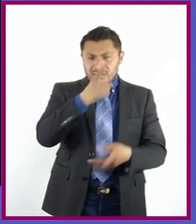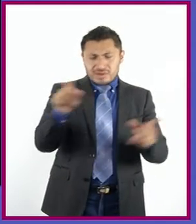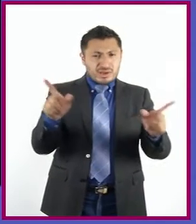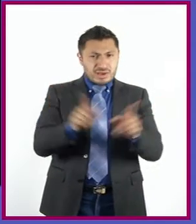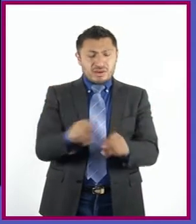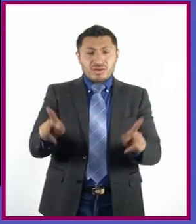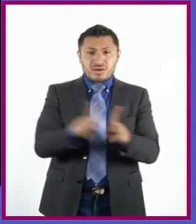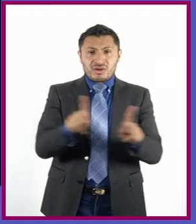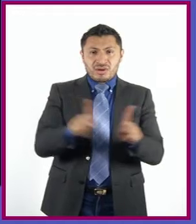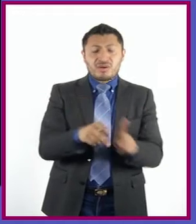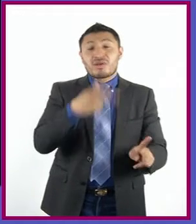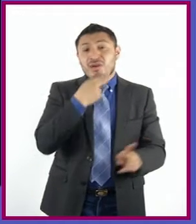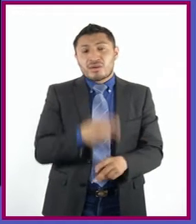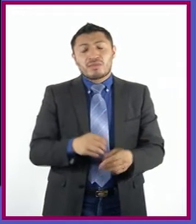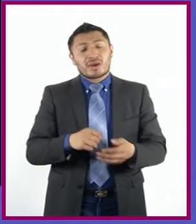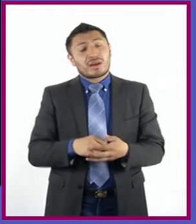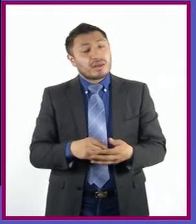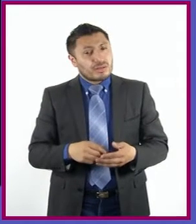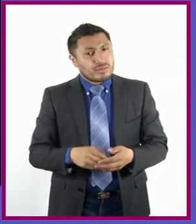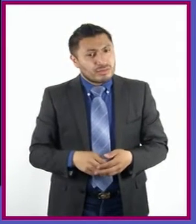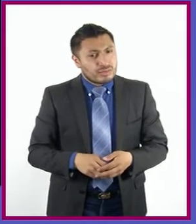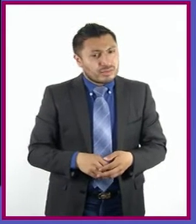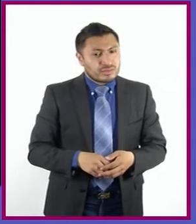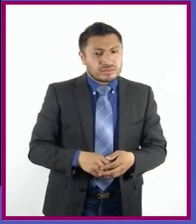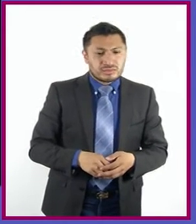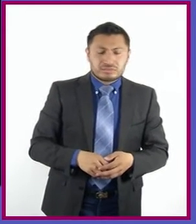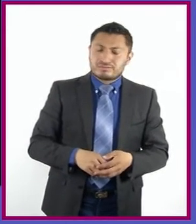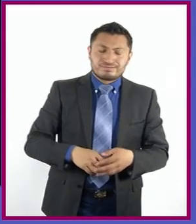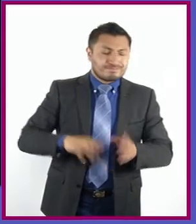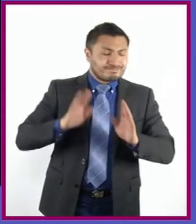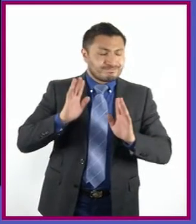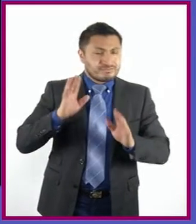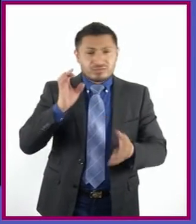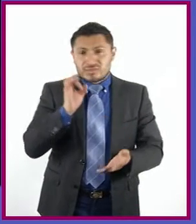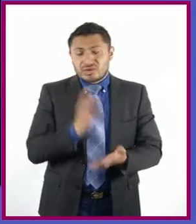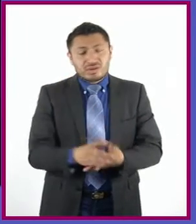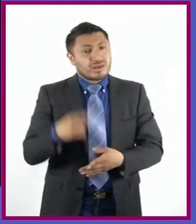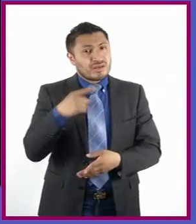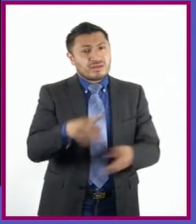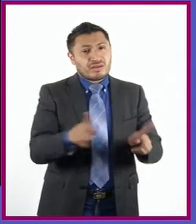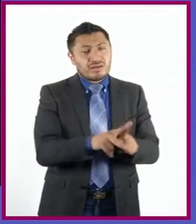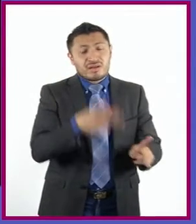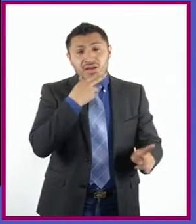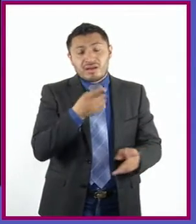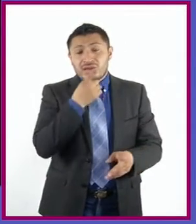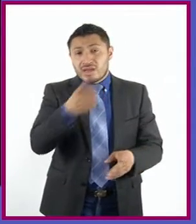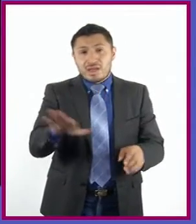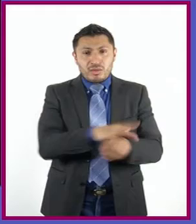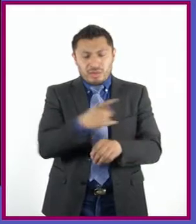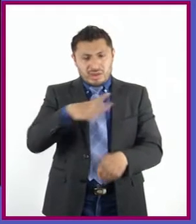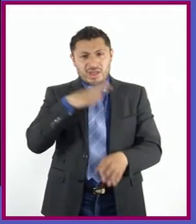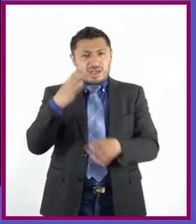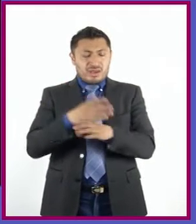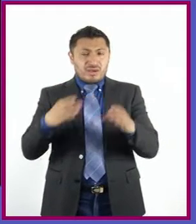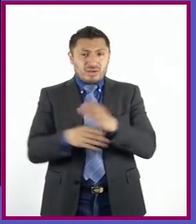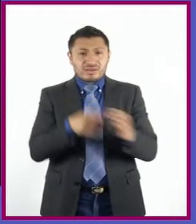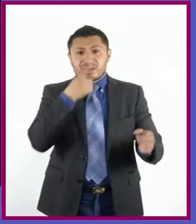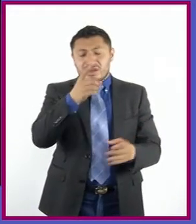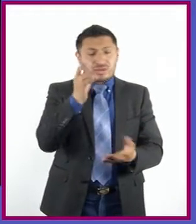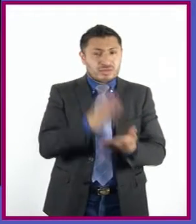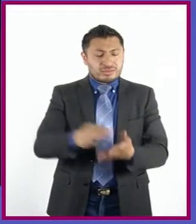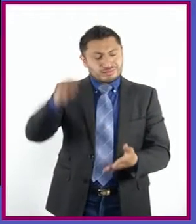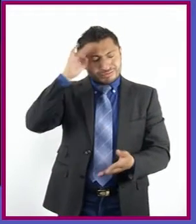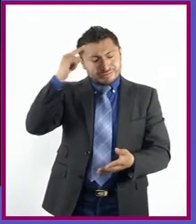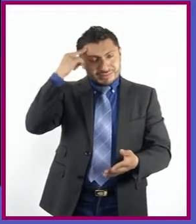mi primo Astolfo. Bastara que mi primo te dijese, porque hay cosas que se dicen compensarla solamente.